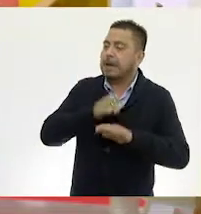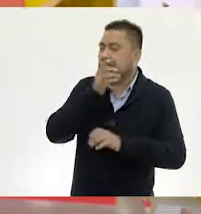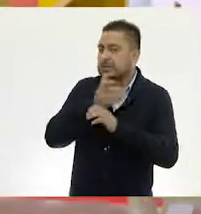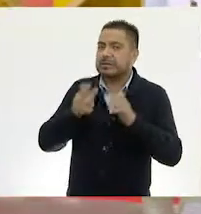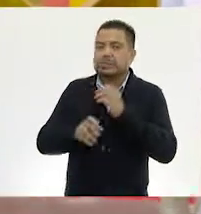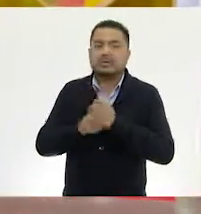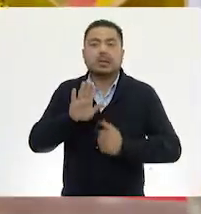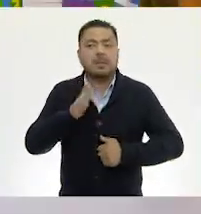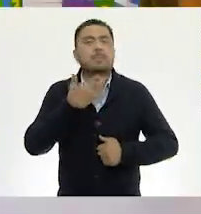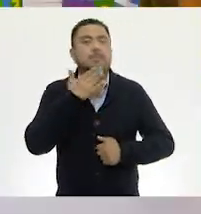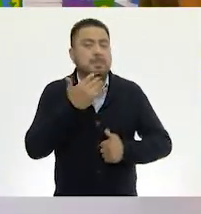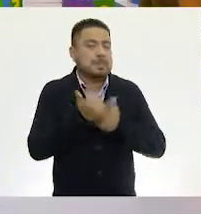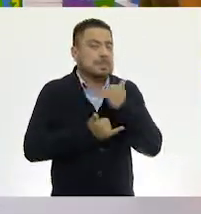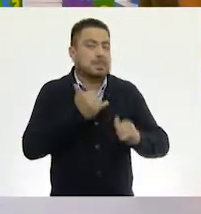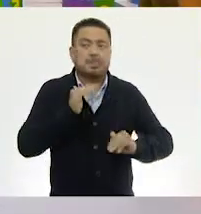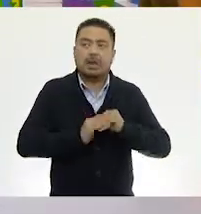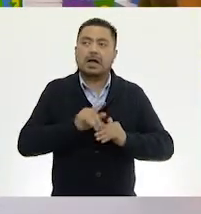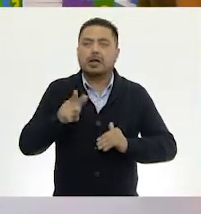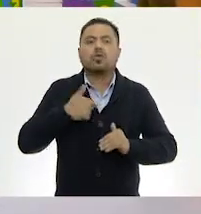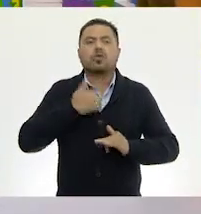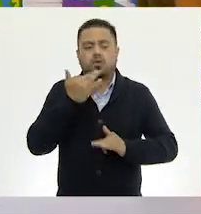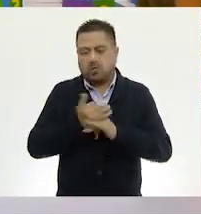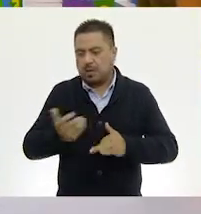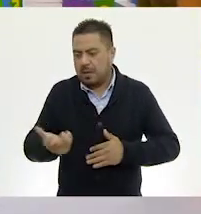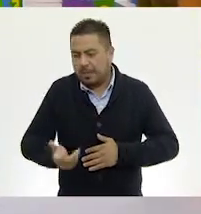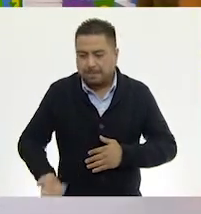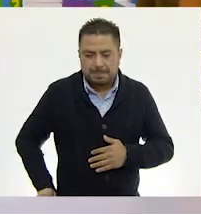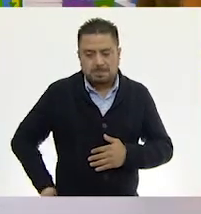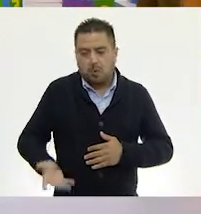Muy bien. Muy bien. Más juguetes. Entonces, vuelvo a lanzar el dado.